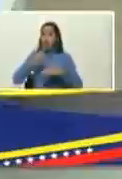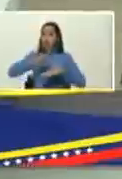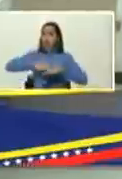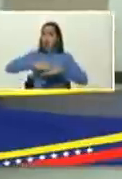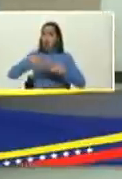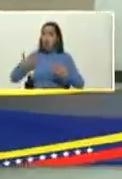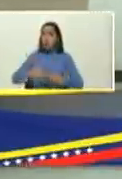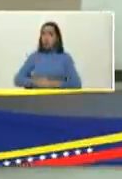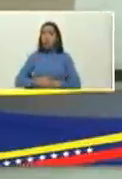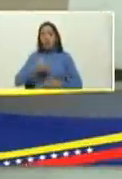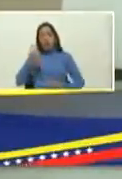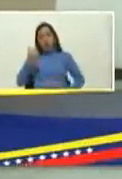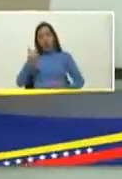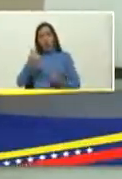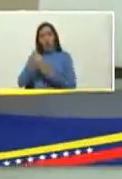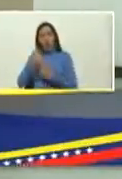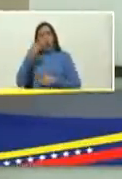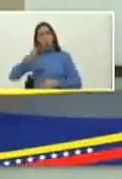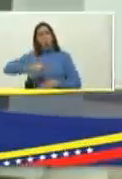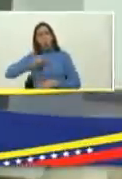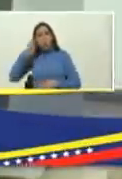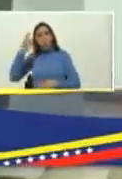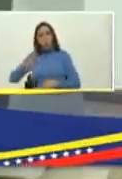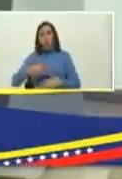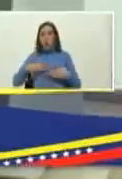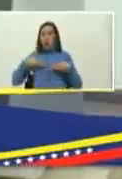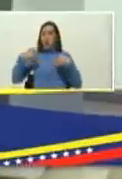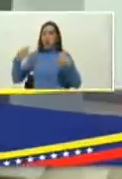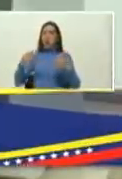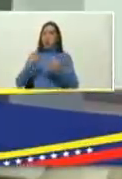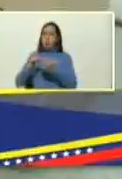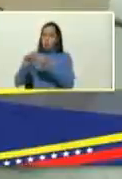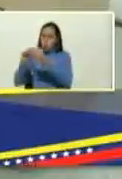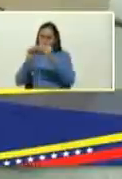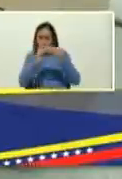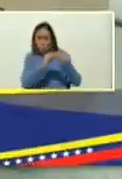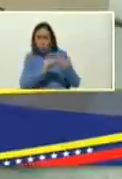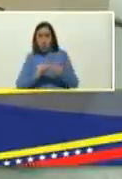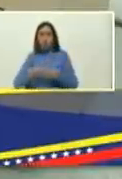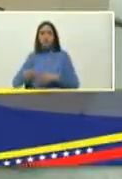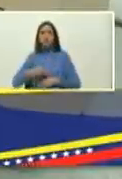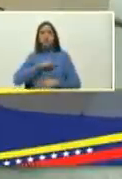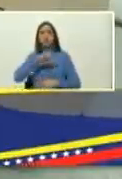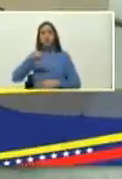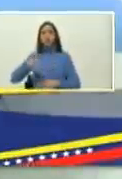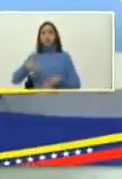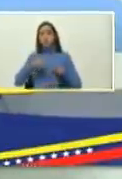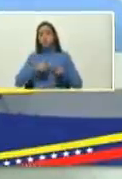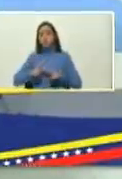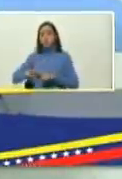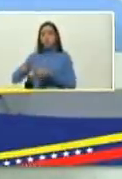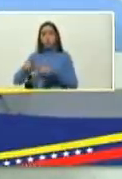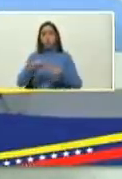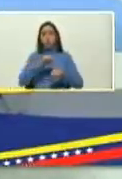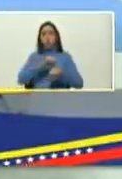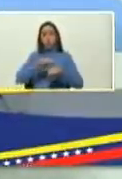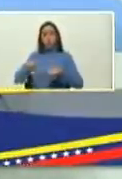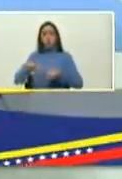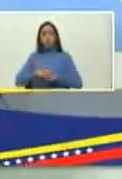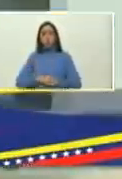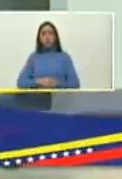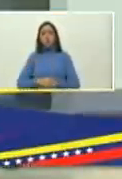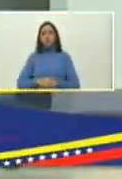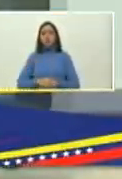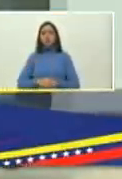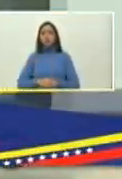este apoyo y esta política de salud de recuperación de nuestros espacios quirúrgicos con más de